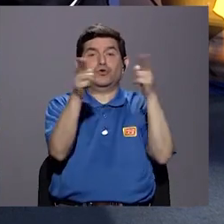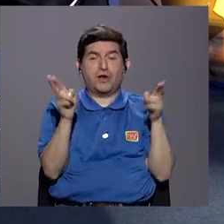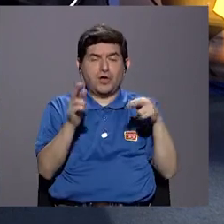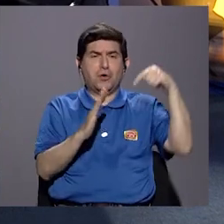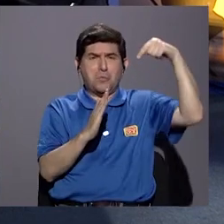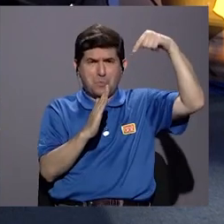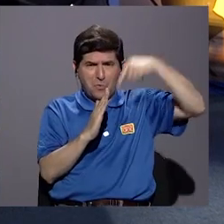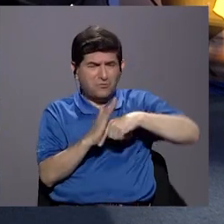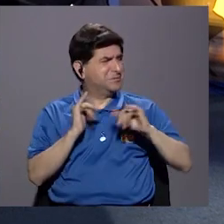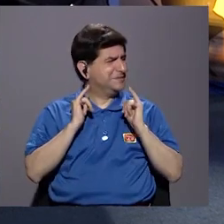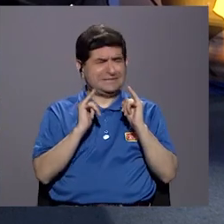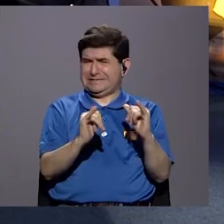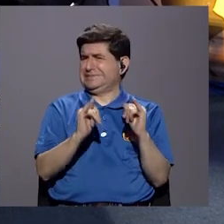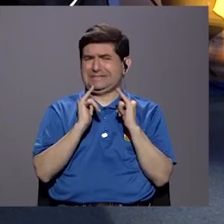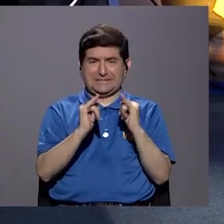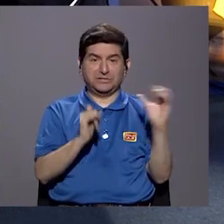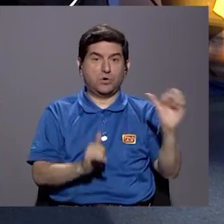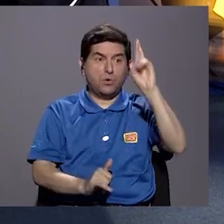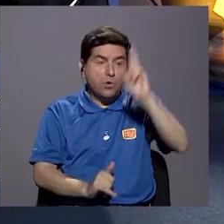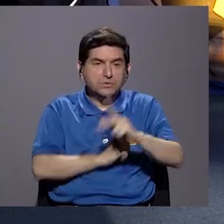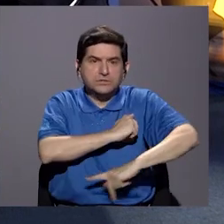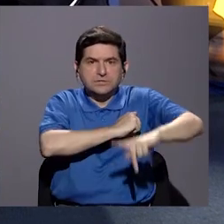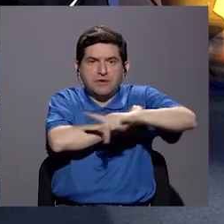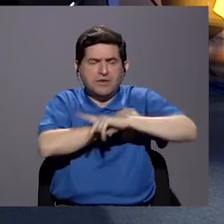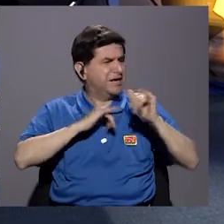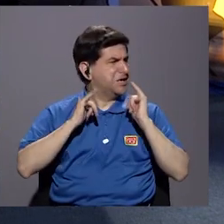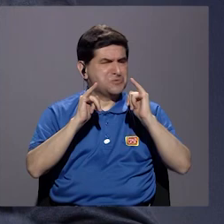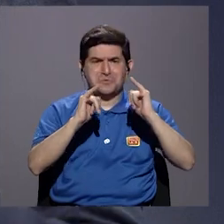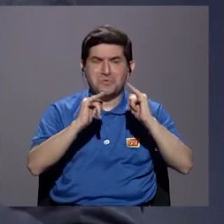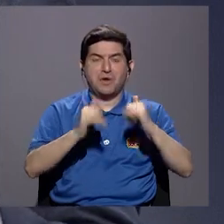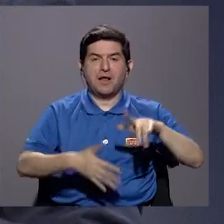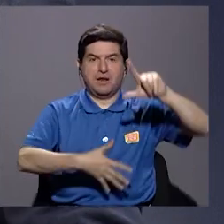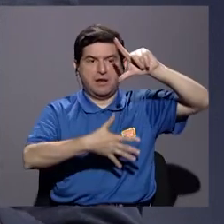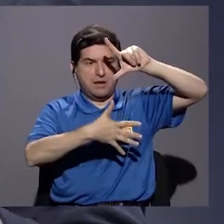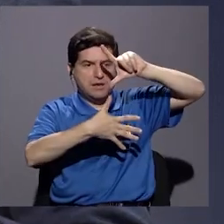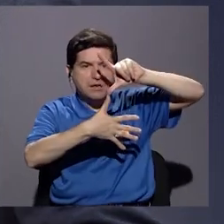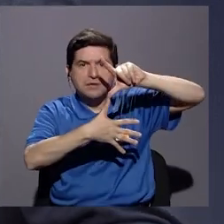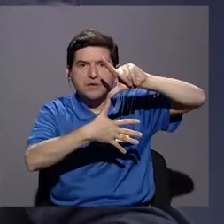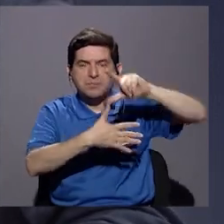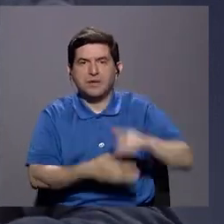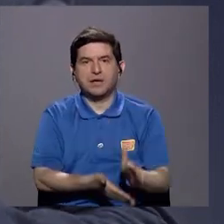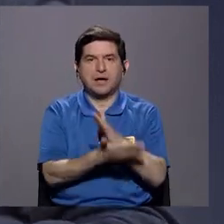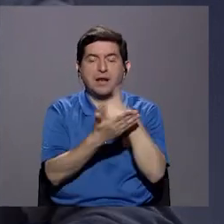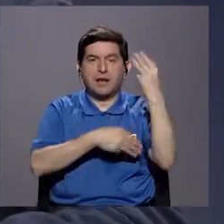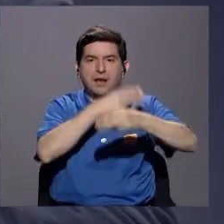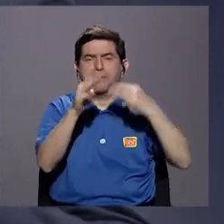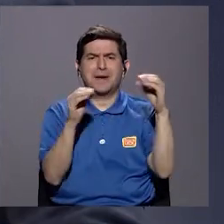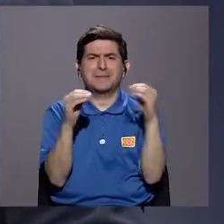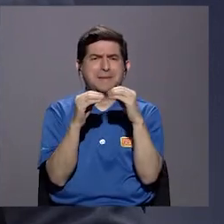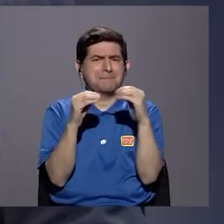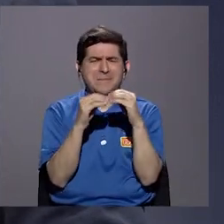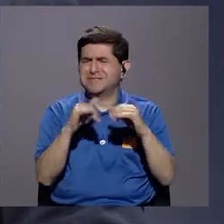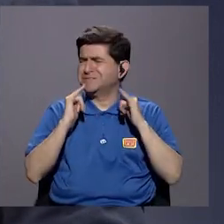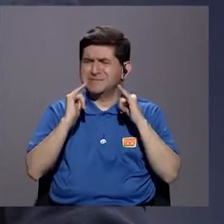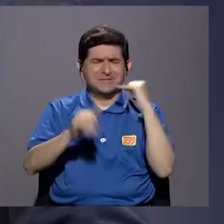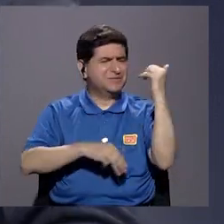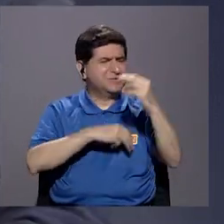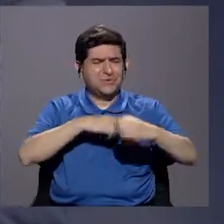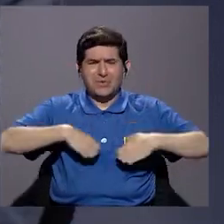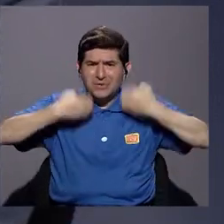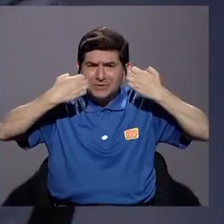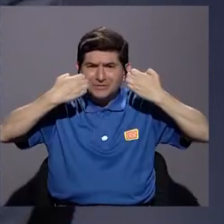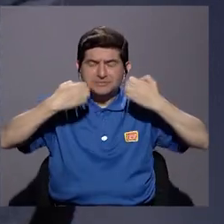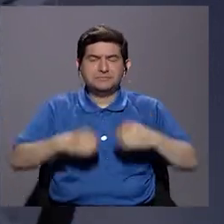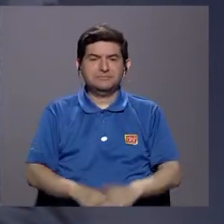región profundamente desigual, Costa Rica es un país desigual, y América Latina es la parte del mundo más desigual que hay.